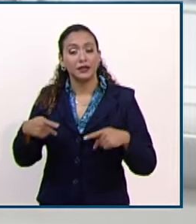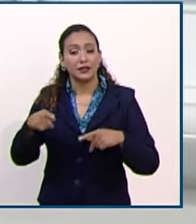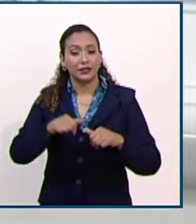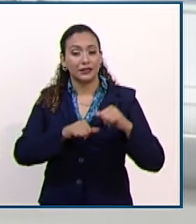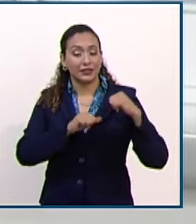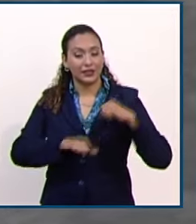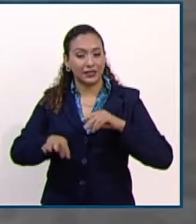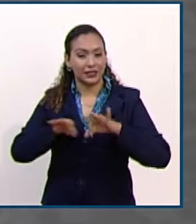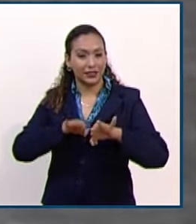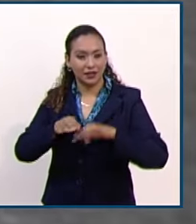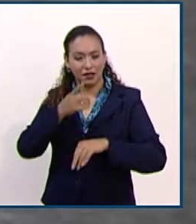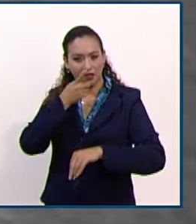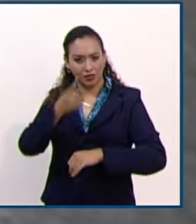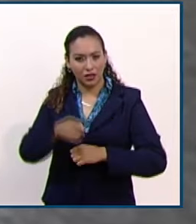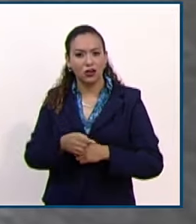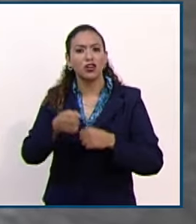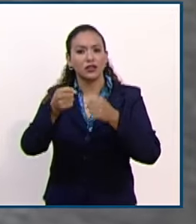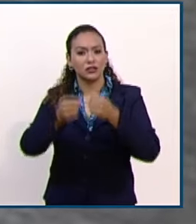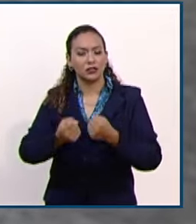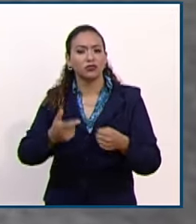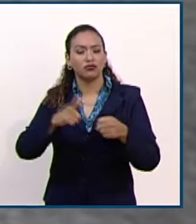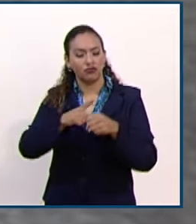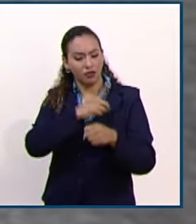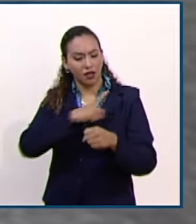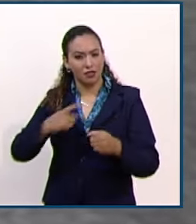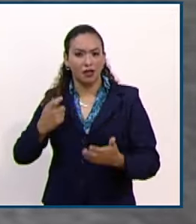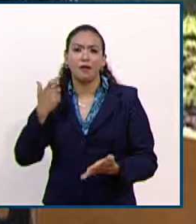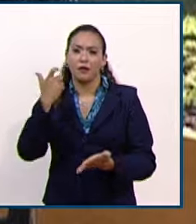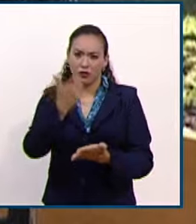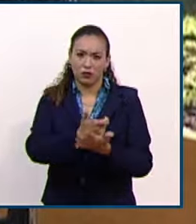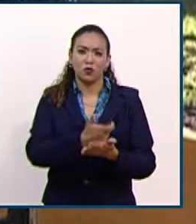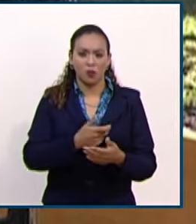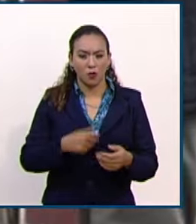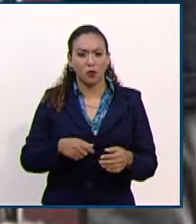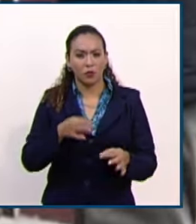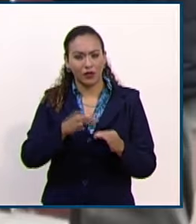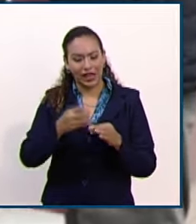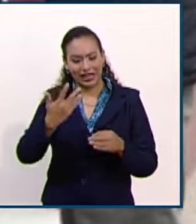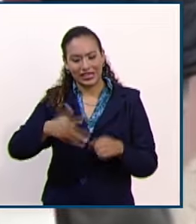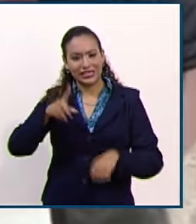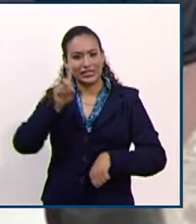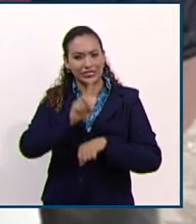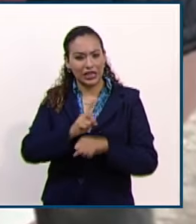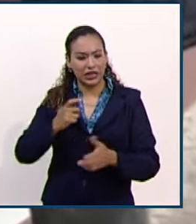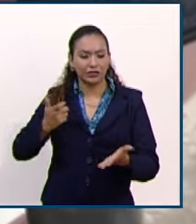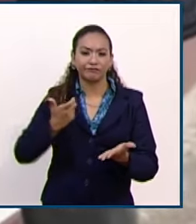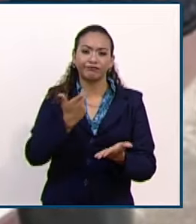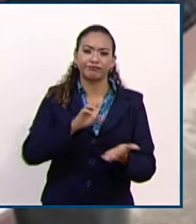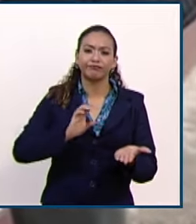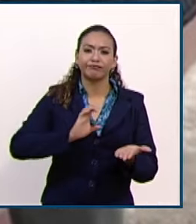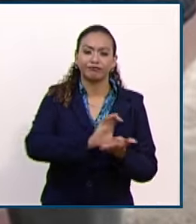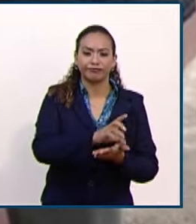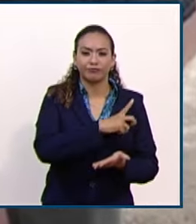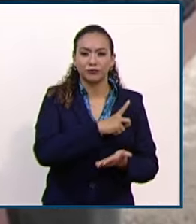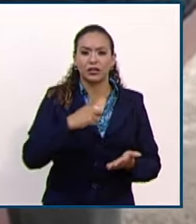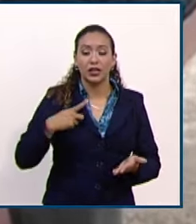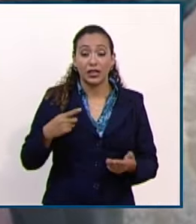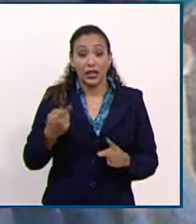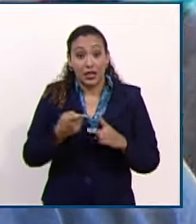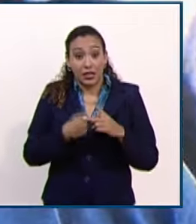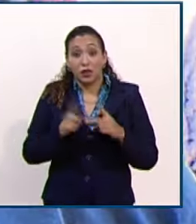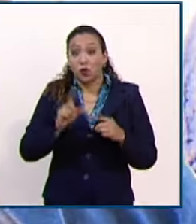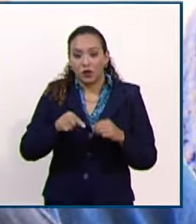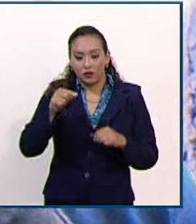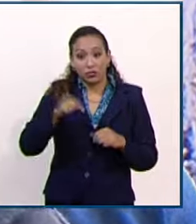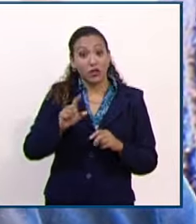Gallardo, estableció que el Seguro Social deberá cumplir con el fallo judicial en un plazo de 15 días hábiles contados a partir de